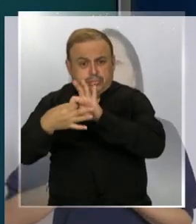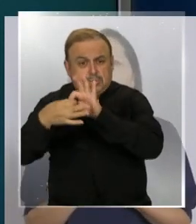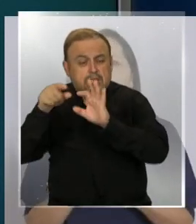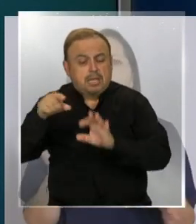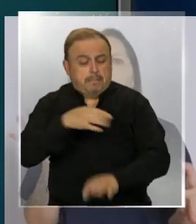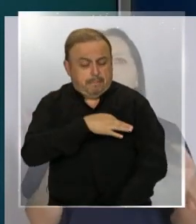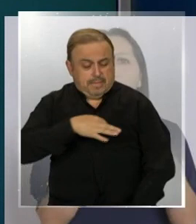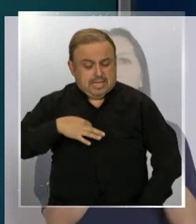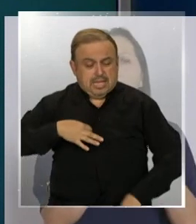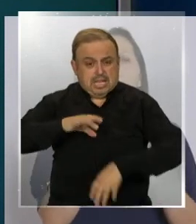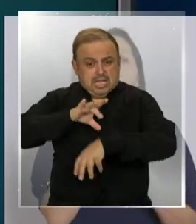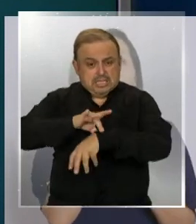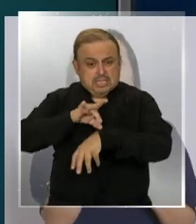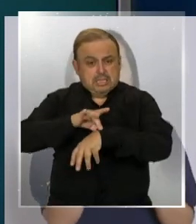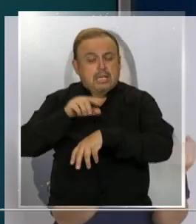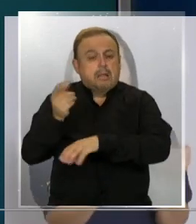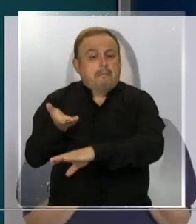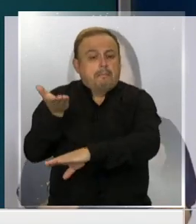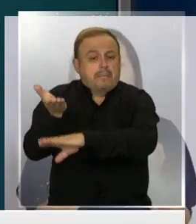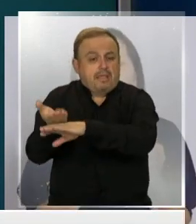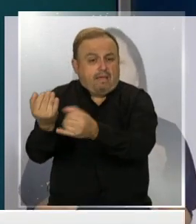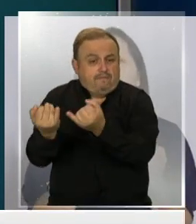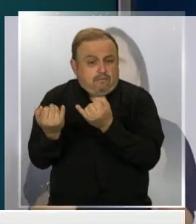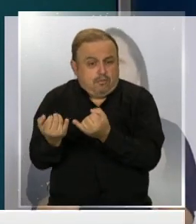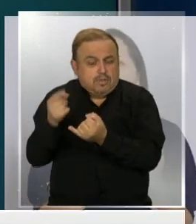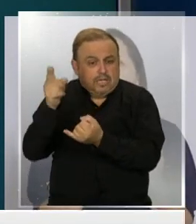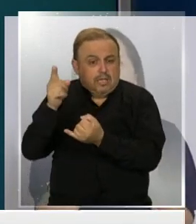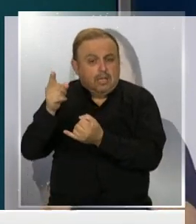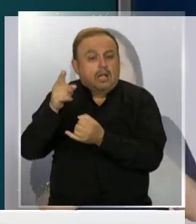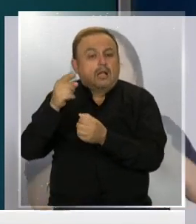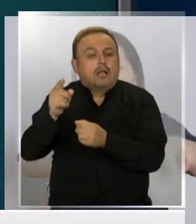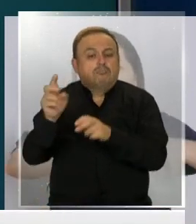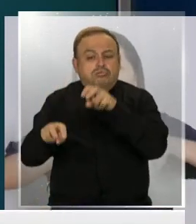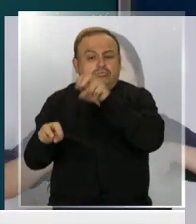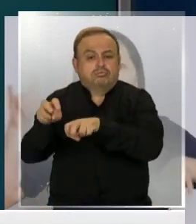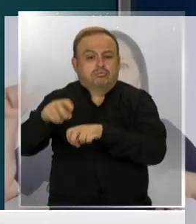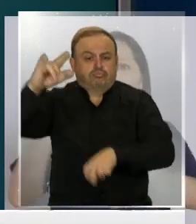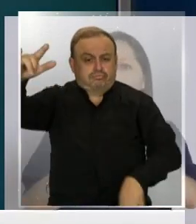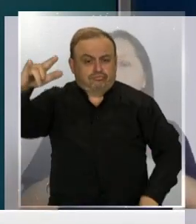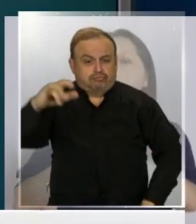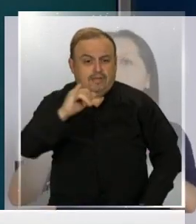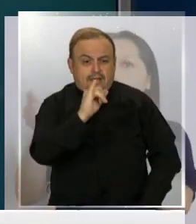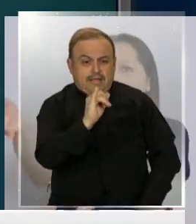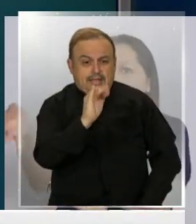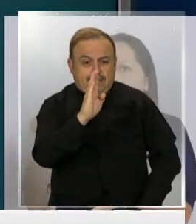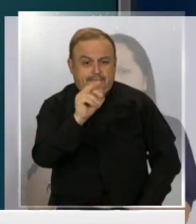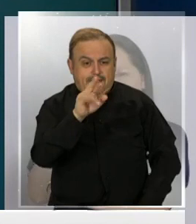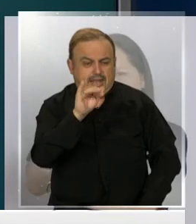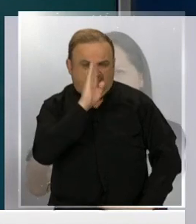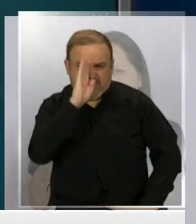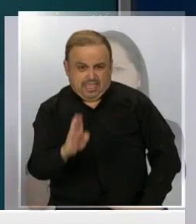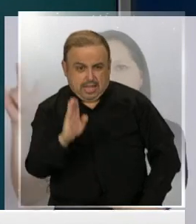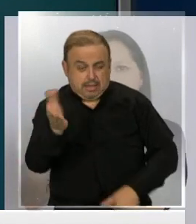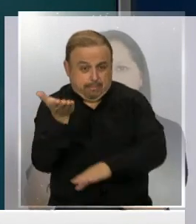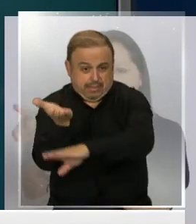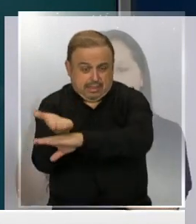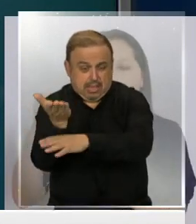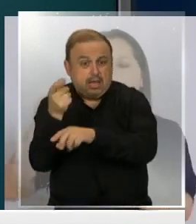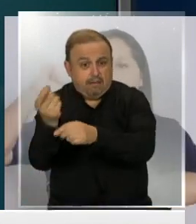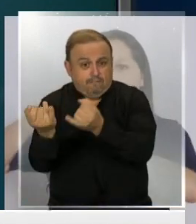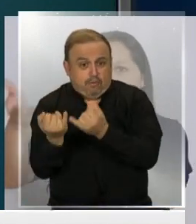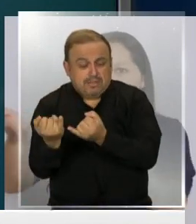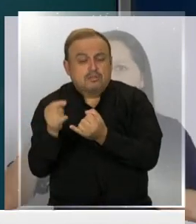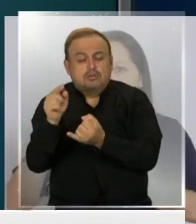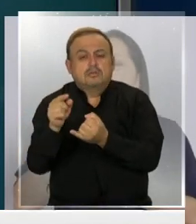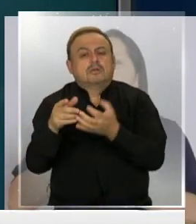de directamente pedirle la información de los pasajeros del vuelo a la línea aérea en forma directa. Pero en forma paralela,